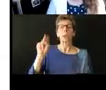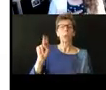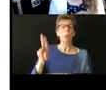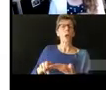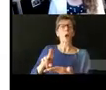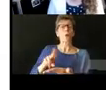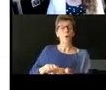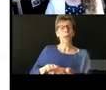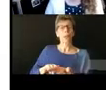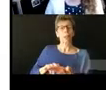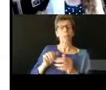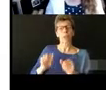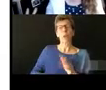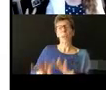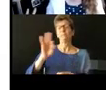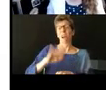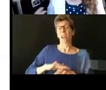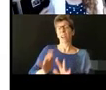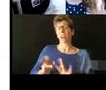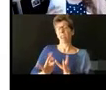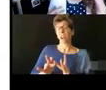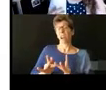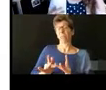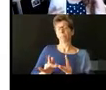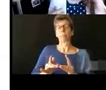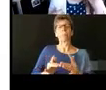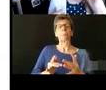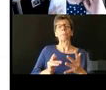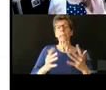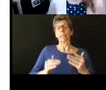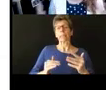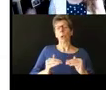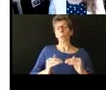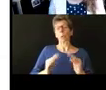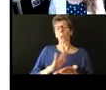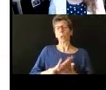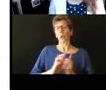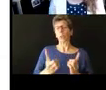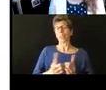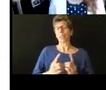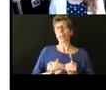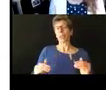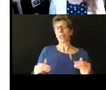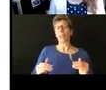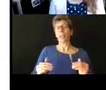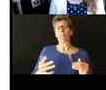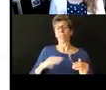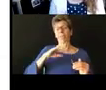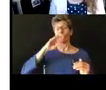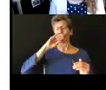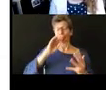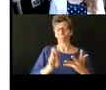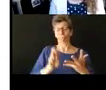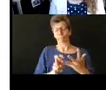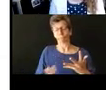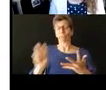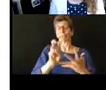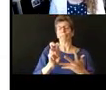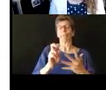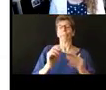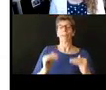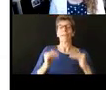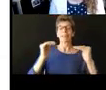línea entonces ver en el distrito y no sé ser lo más detallados posibles para que cuando